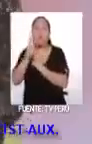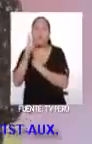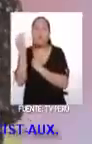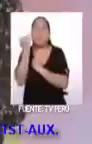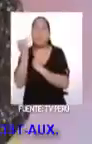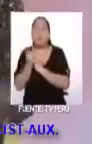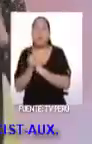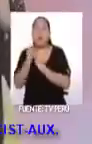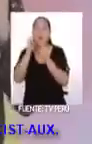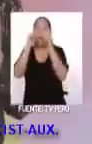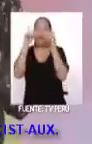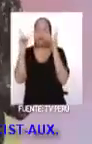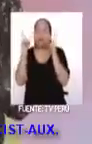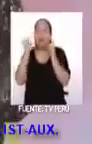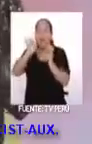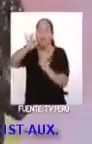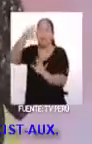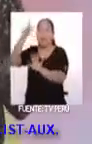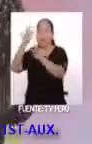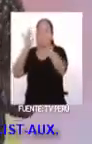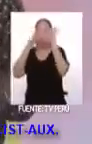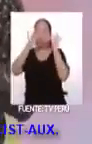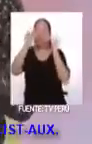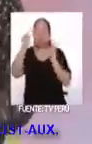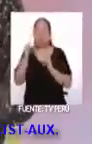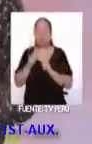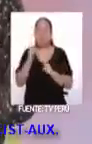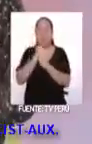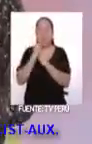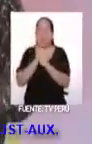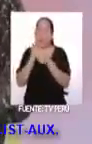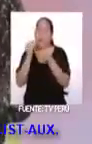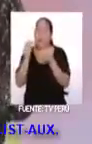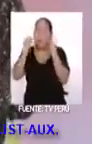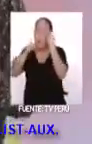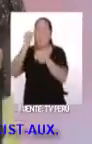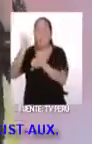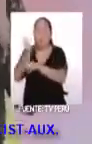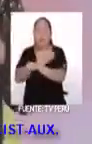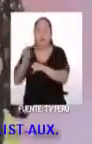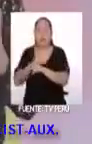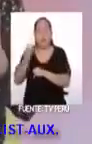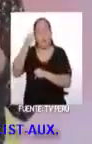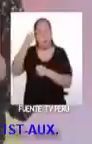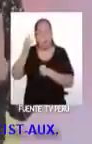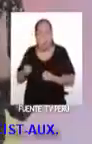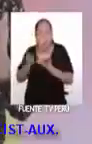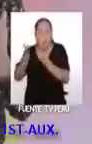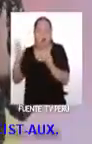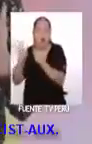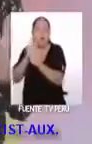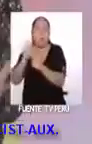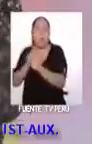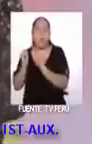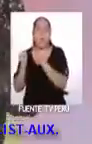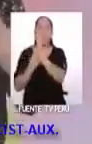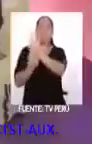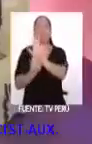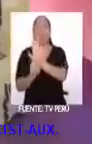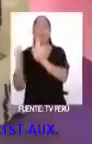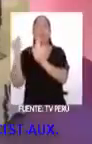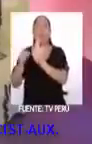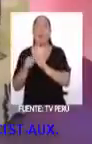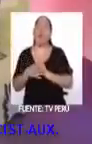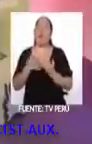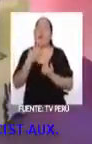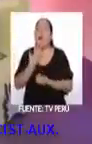existen efectos tan chéveres. Inclusive, se trabaja bastante en la música. Entonces, yo creo que se dan todo el paquete completo. Y te